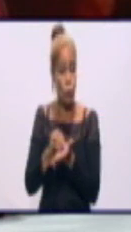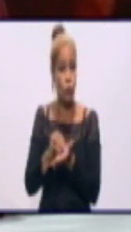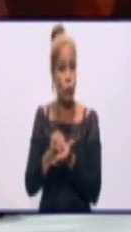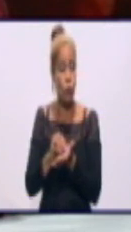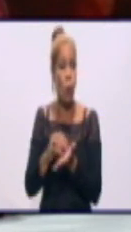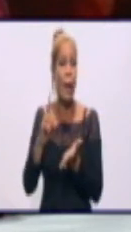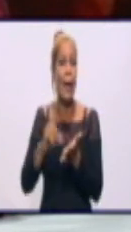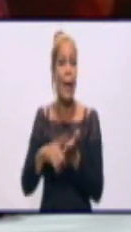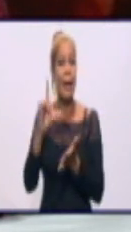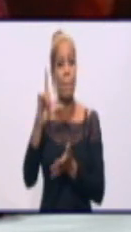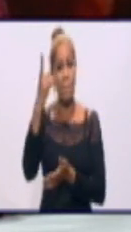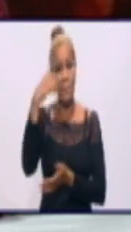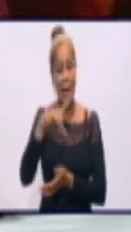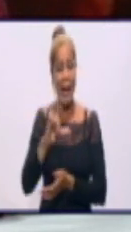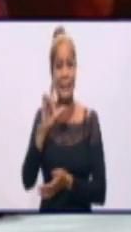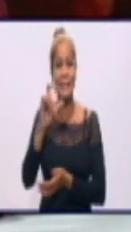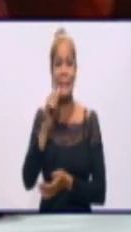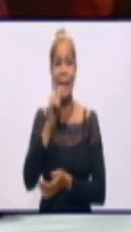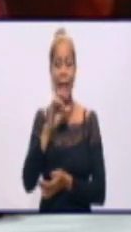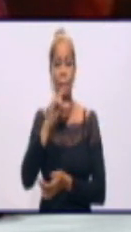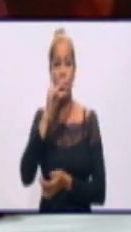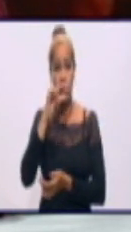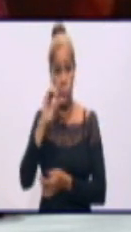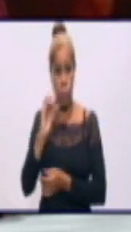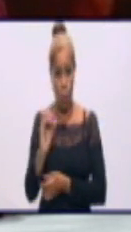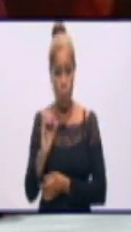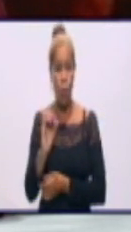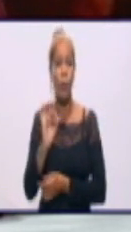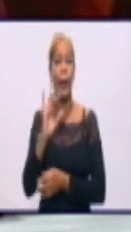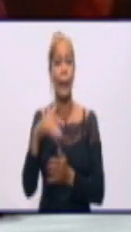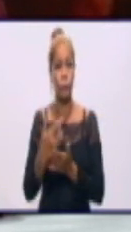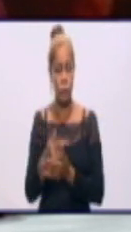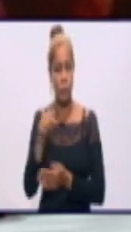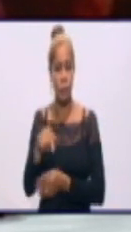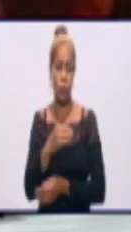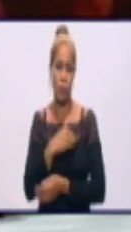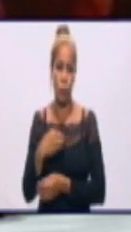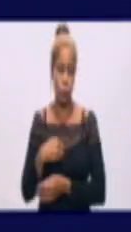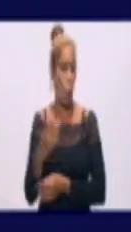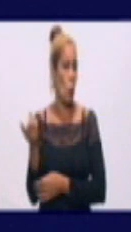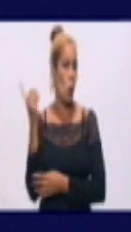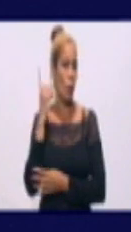clínico fase 3 de Agdala. Doctor, buenas tardes. Le escuchamos.